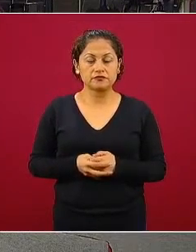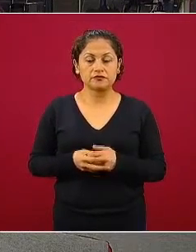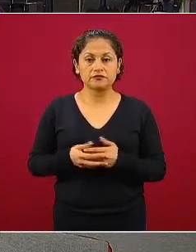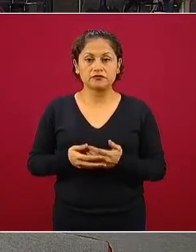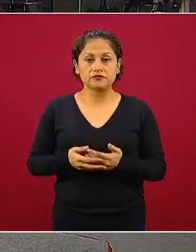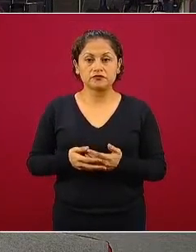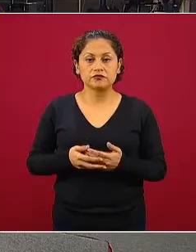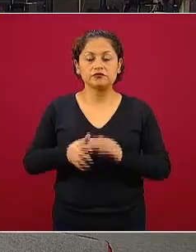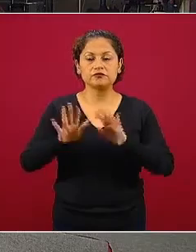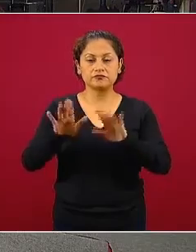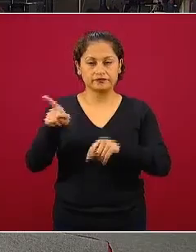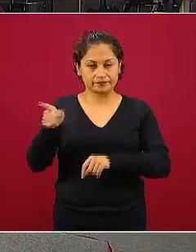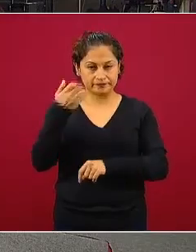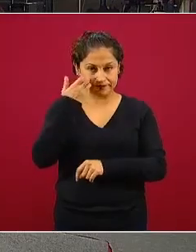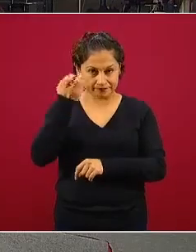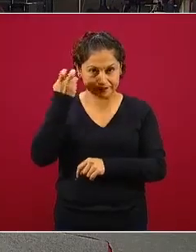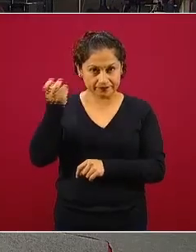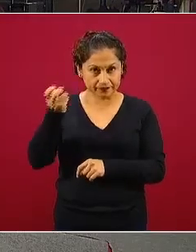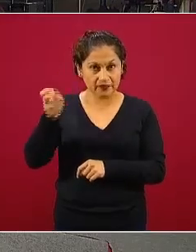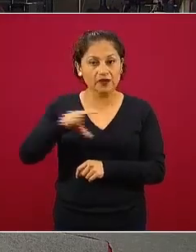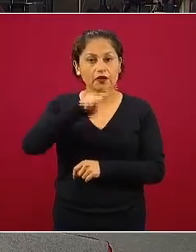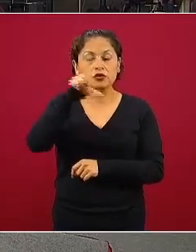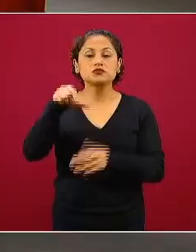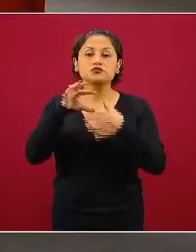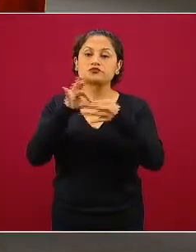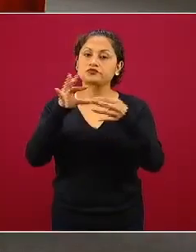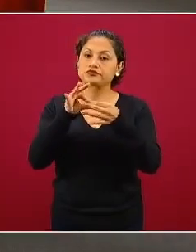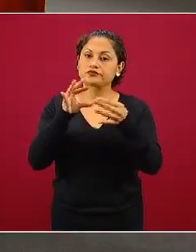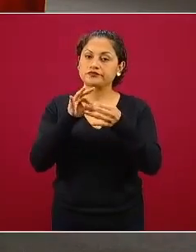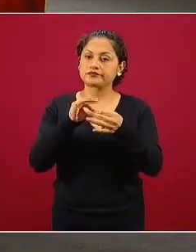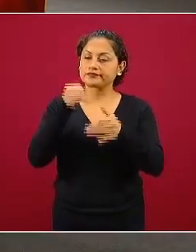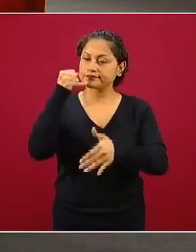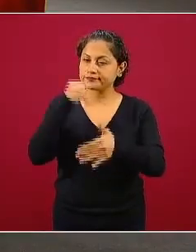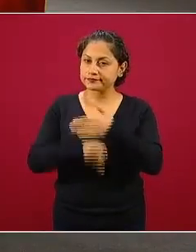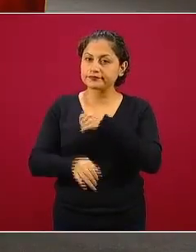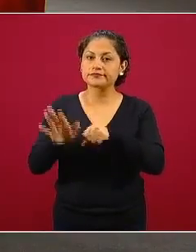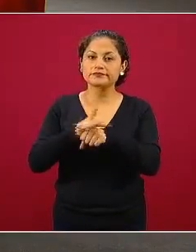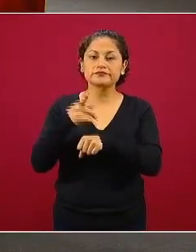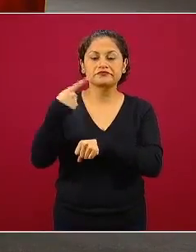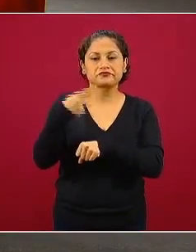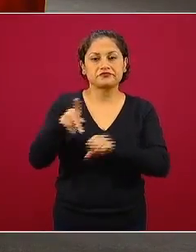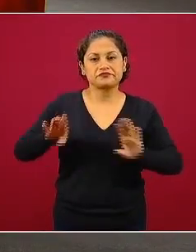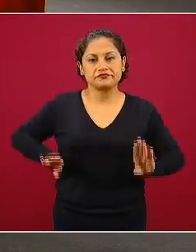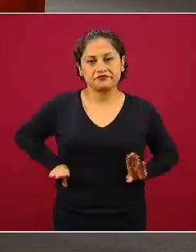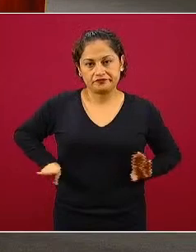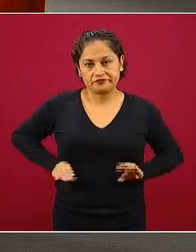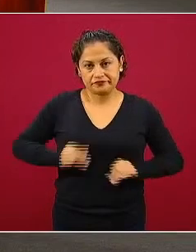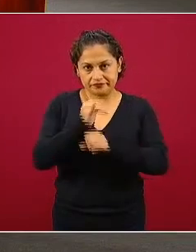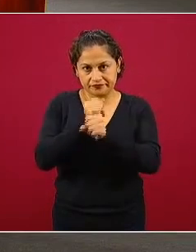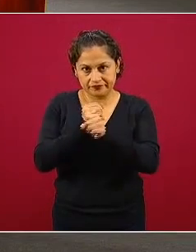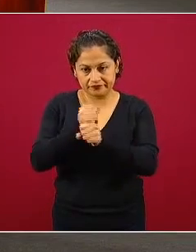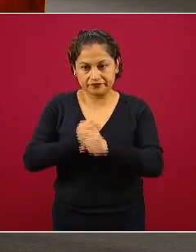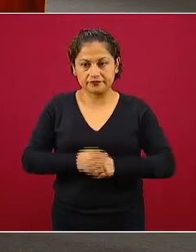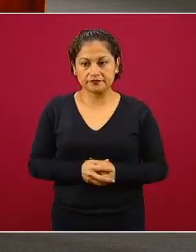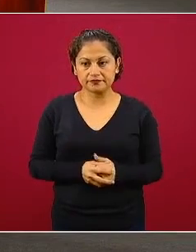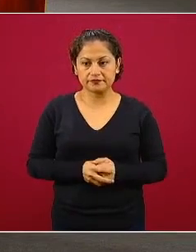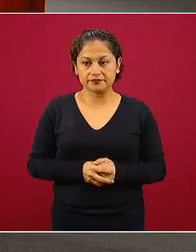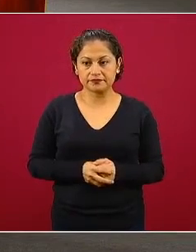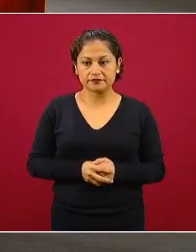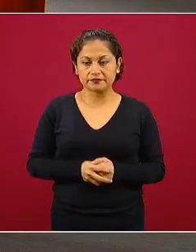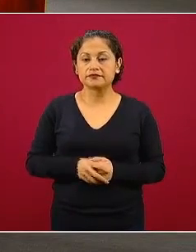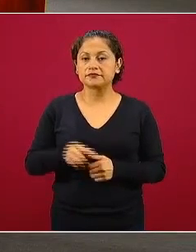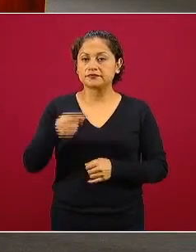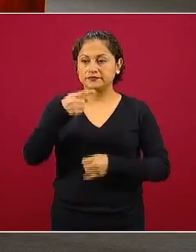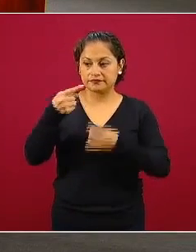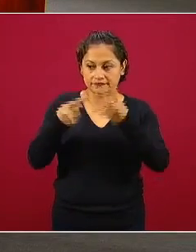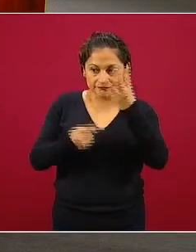esa si quiere la explicamos con más calma porque esa es parte del diseño convencional que tiene si perfecto nos da un último ya no le contesté